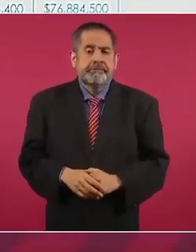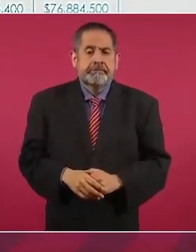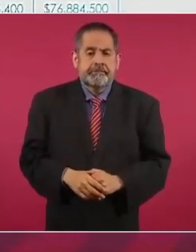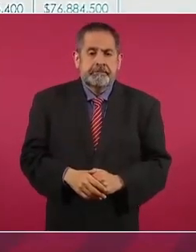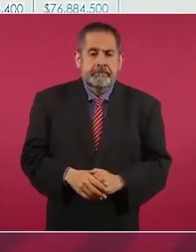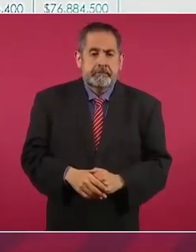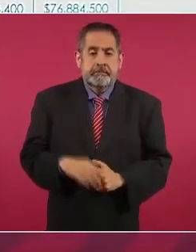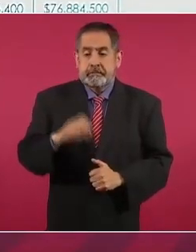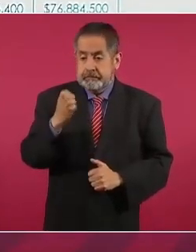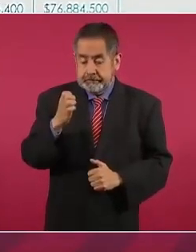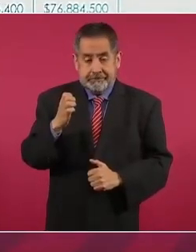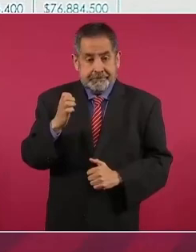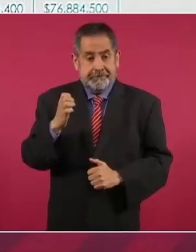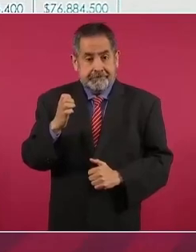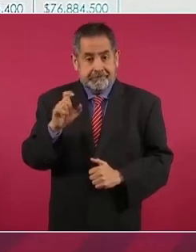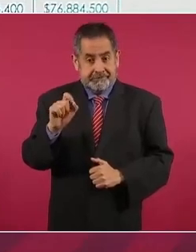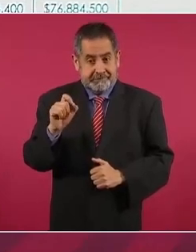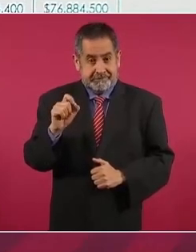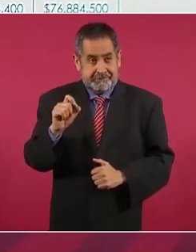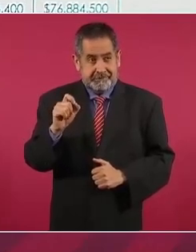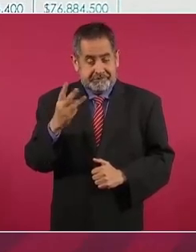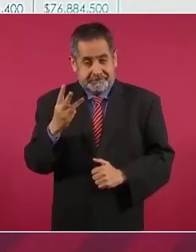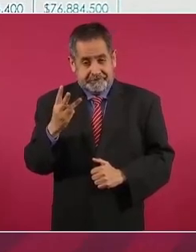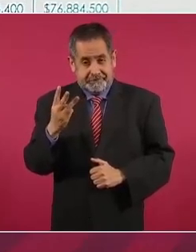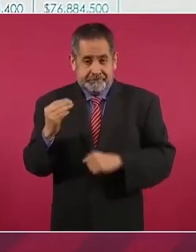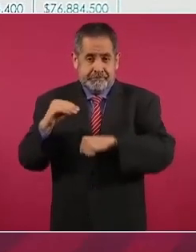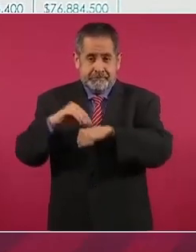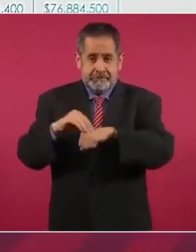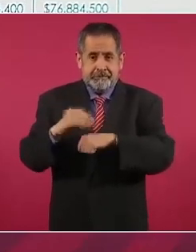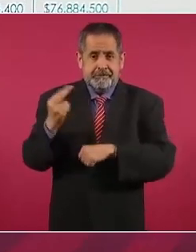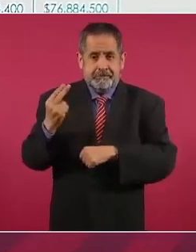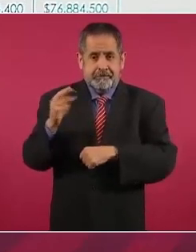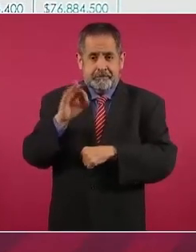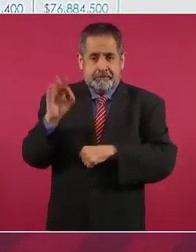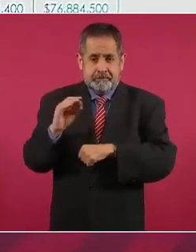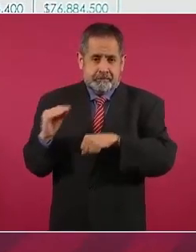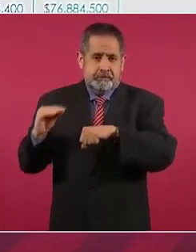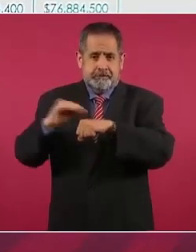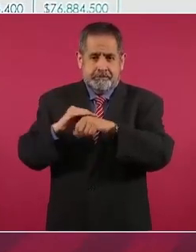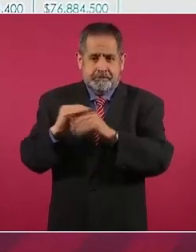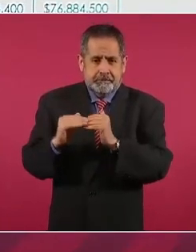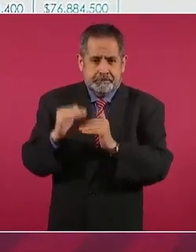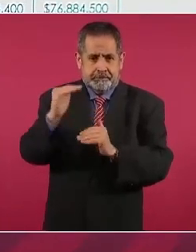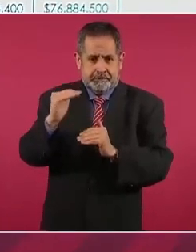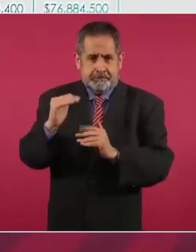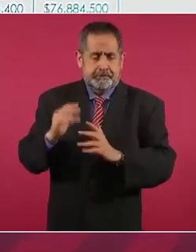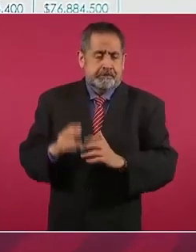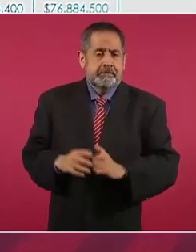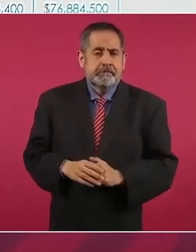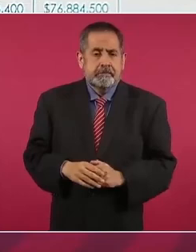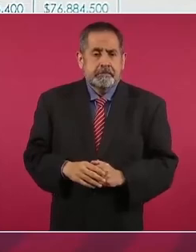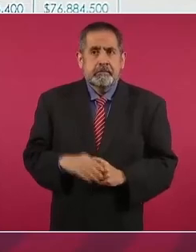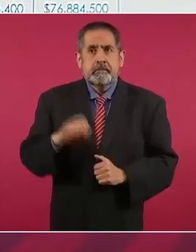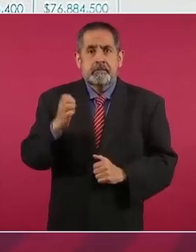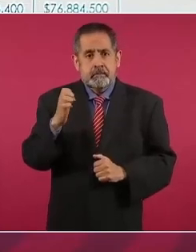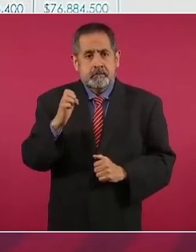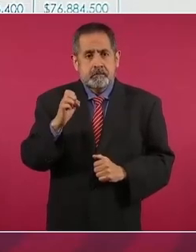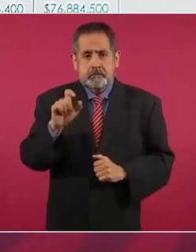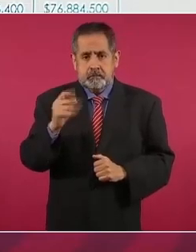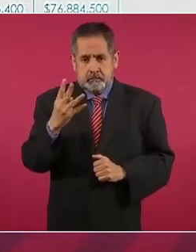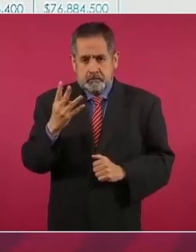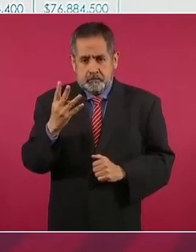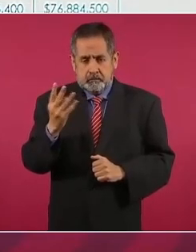En enero del 23 aumenta 25 por ciento y en enero del